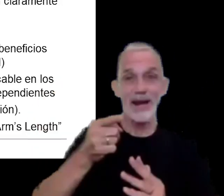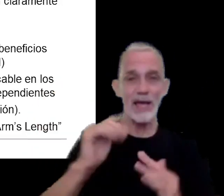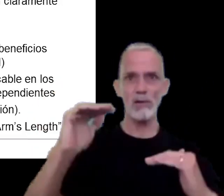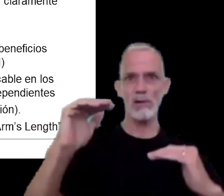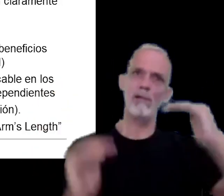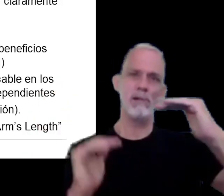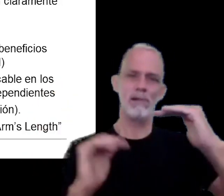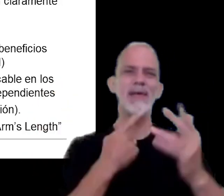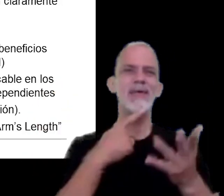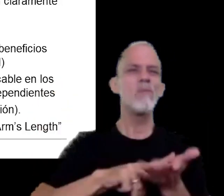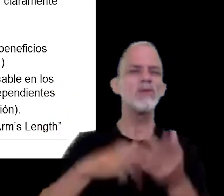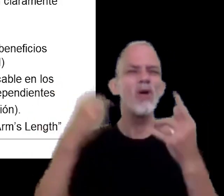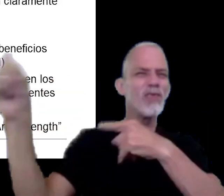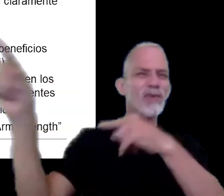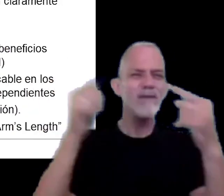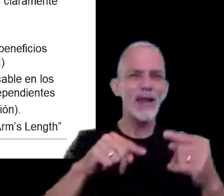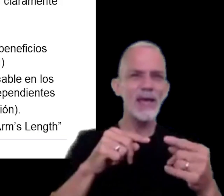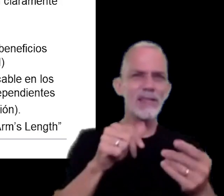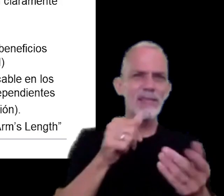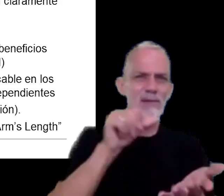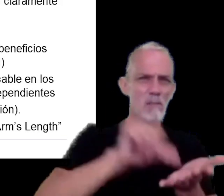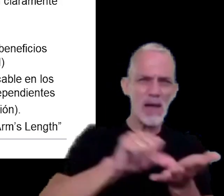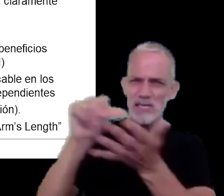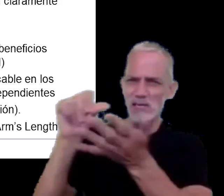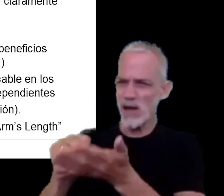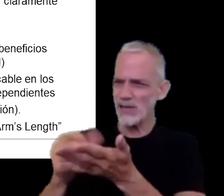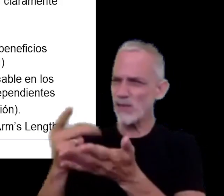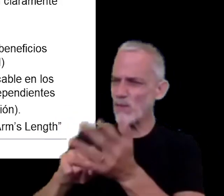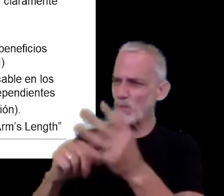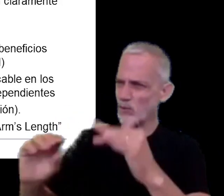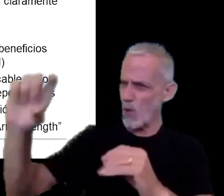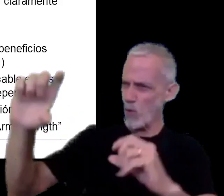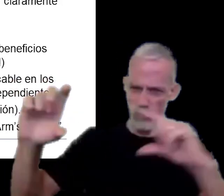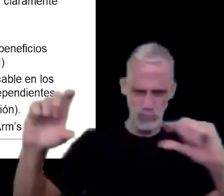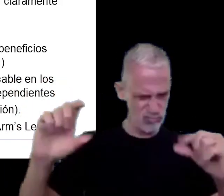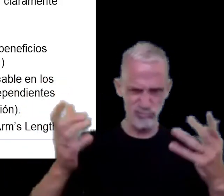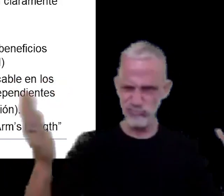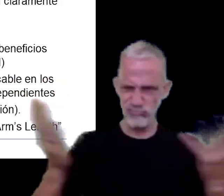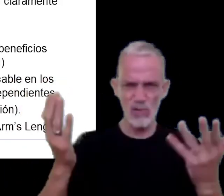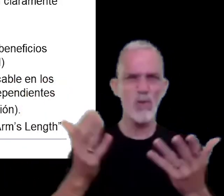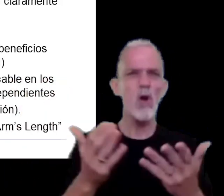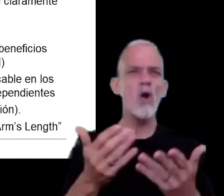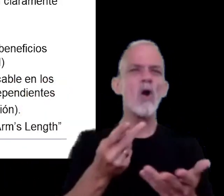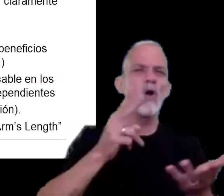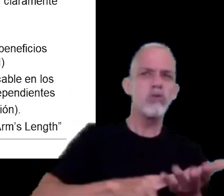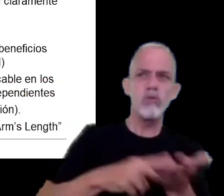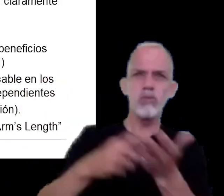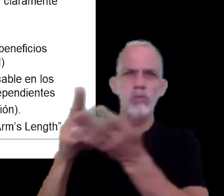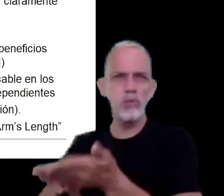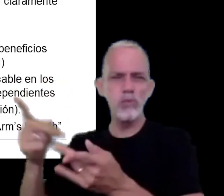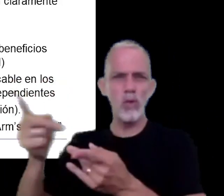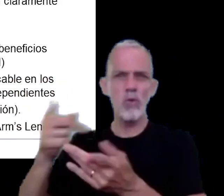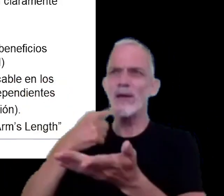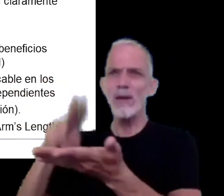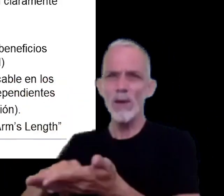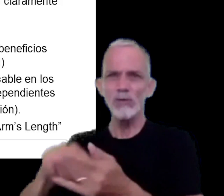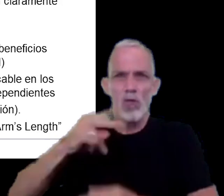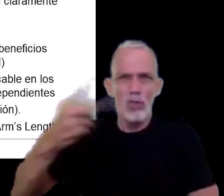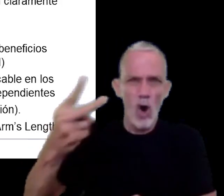fiscal que se producen ya sea por situaciones de doble imposición o doble no imposición